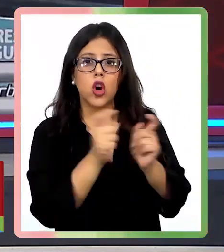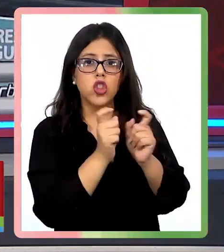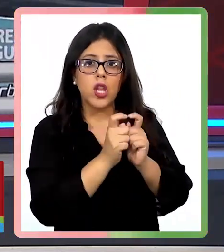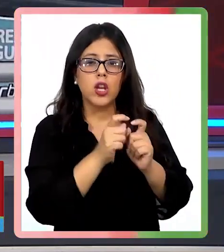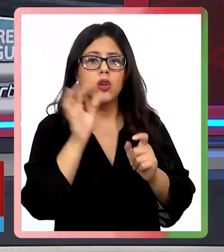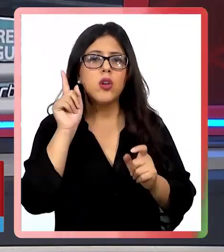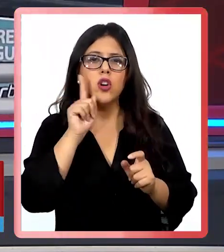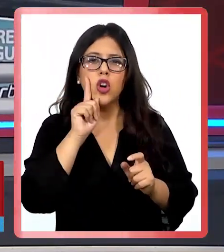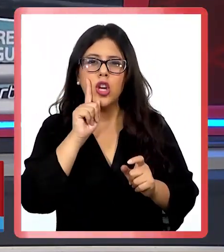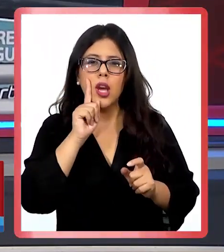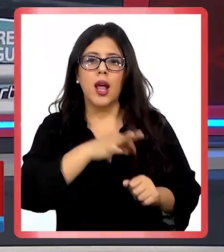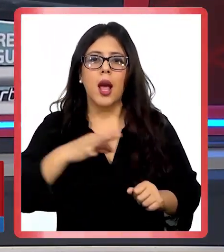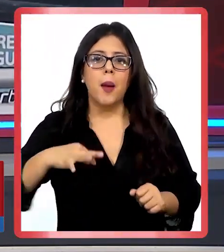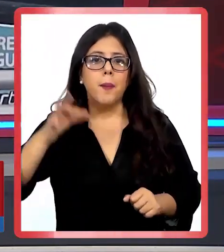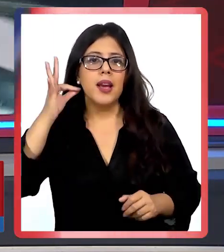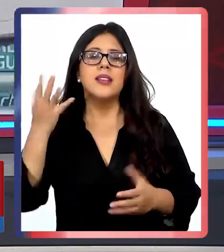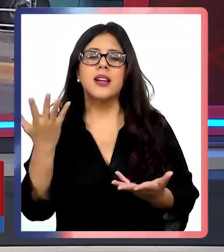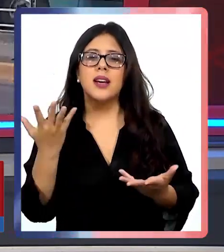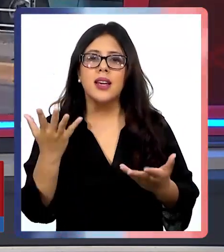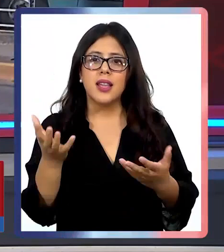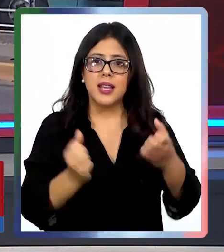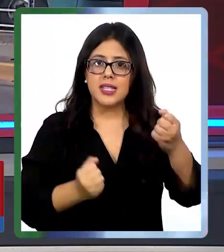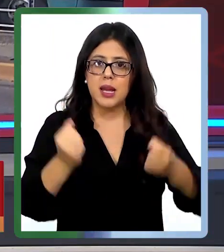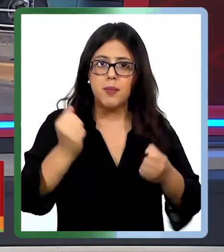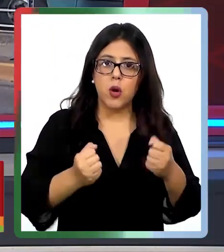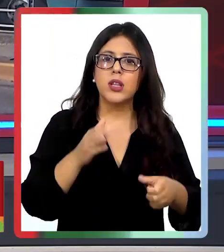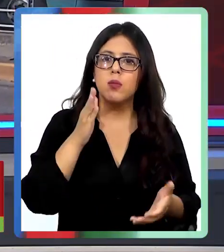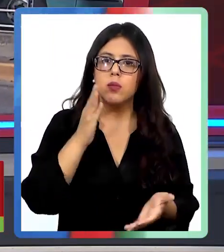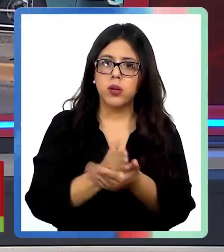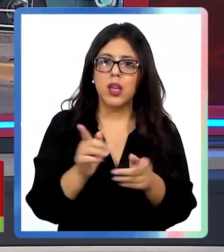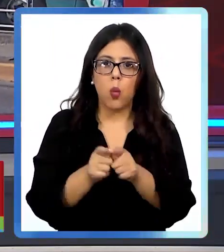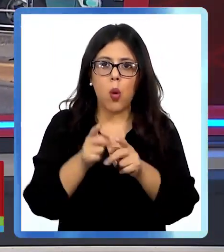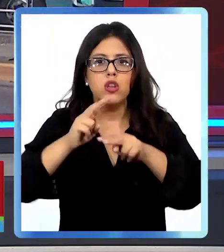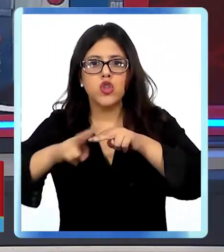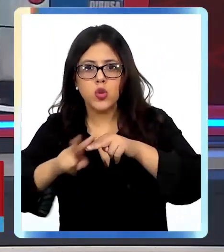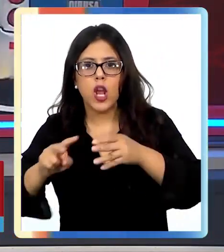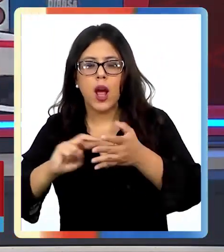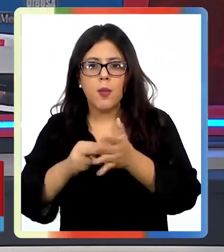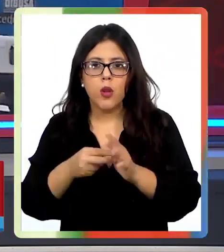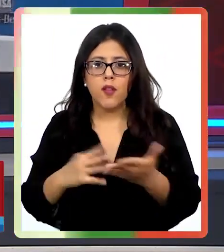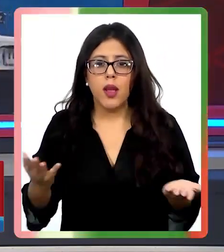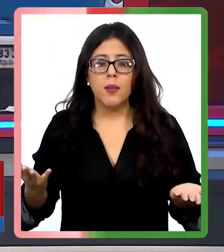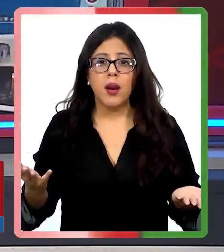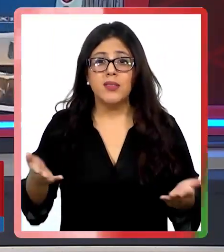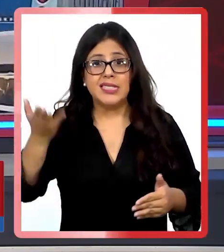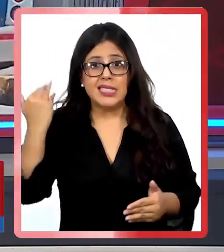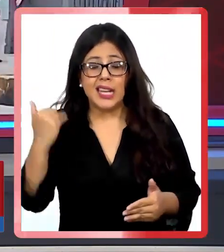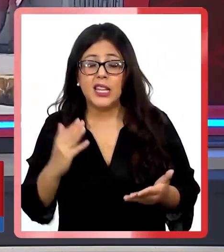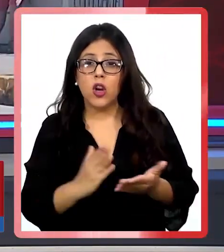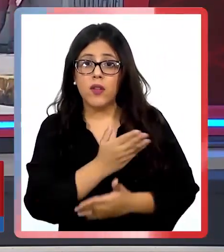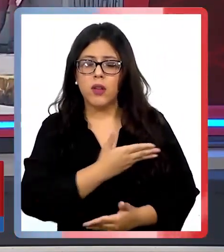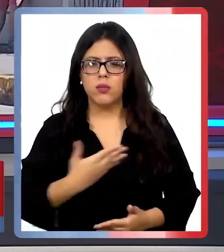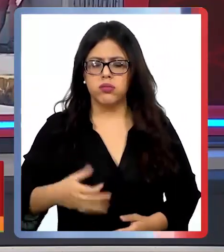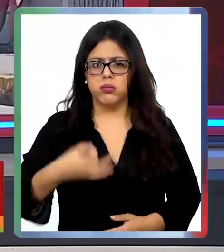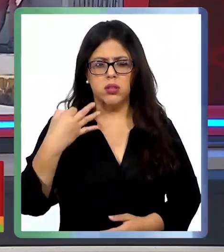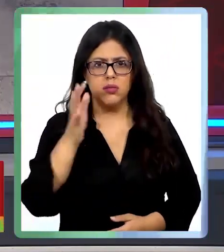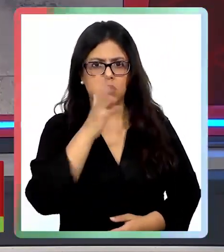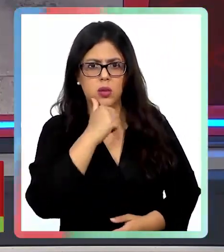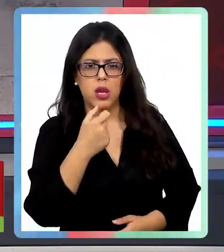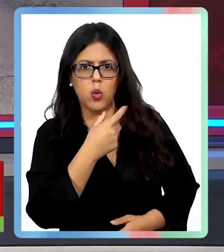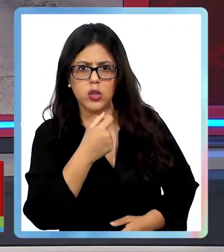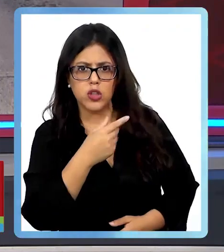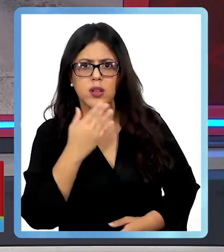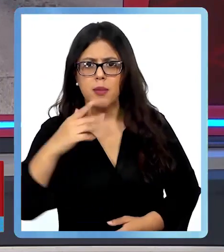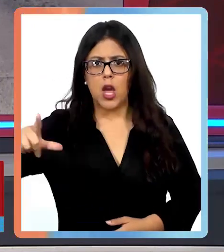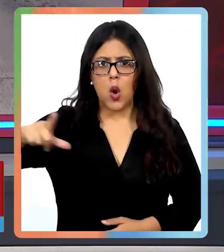comunicó con la ministra de Transportes para exigirle que resolviera la falta de locomoción pública. Y si bien al comienzo el gobierno negó las